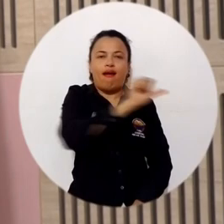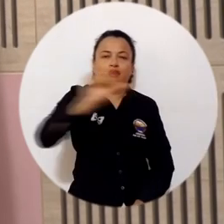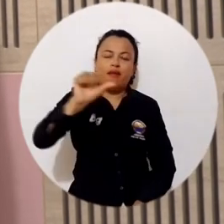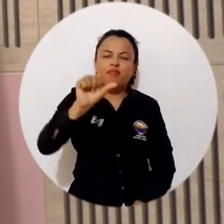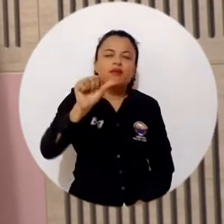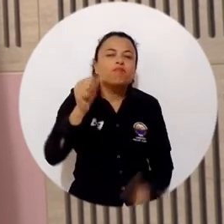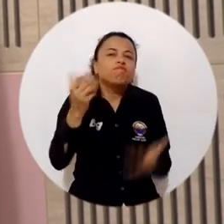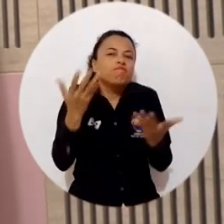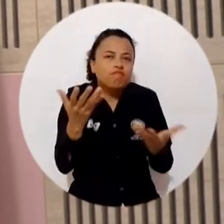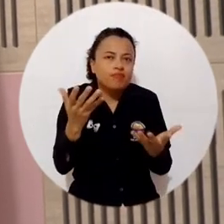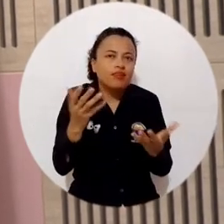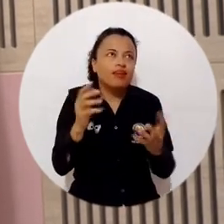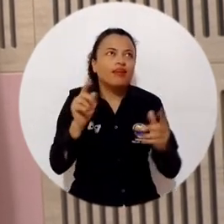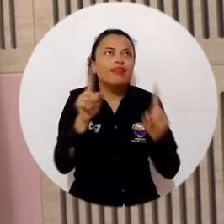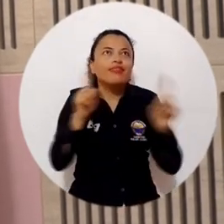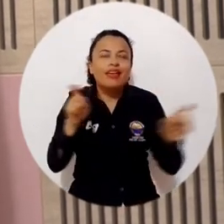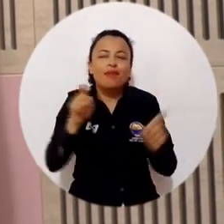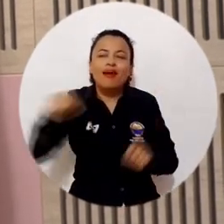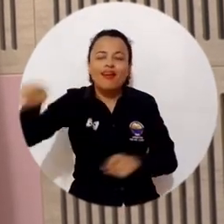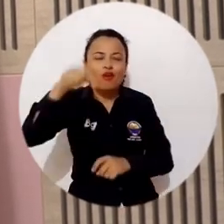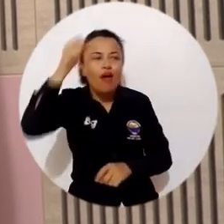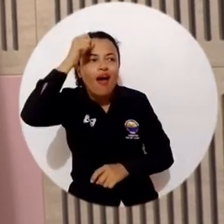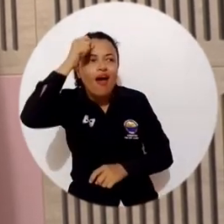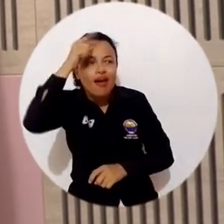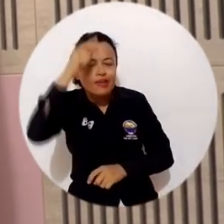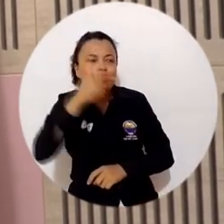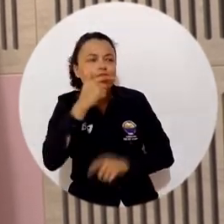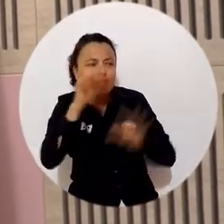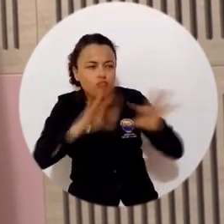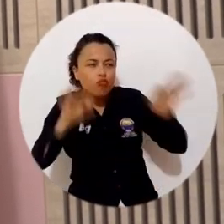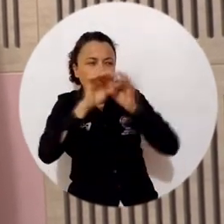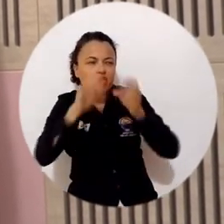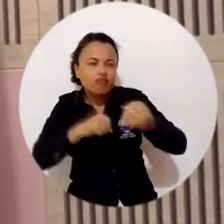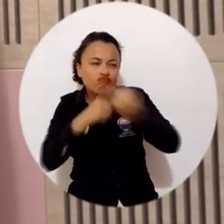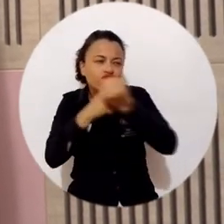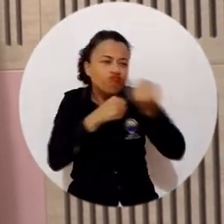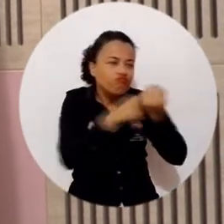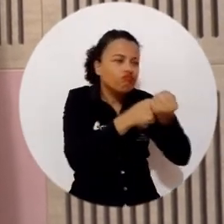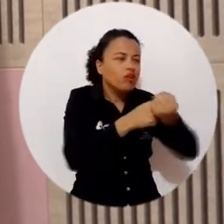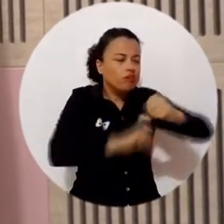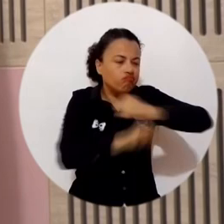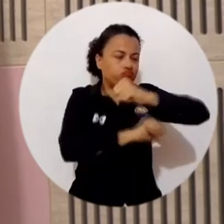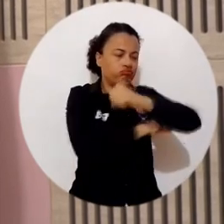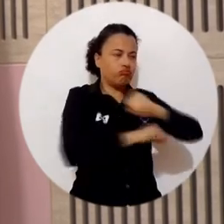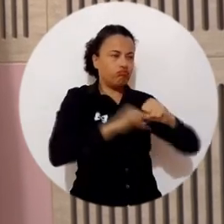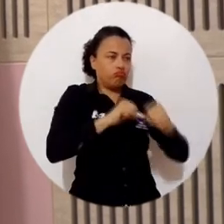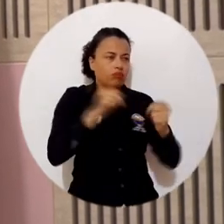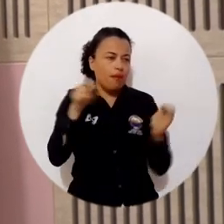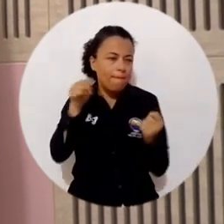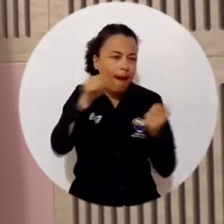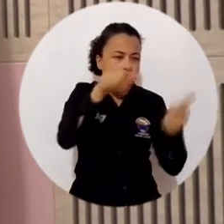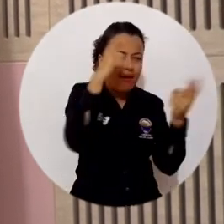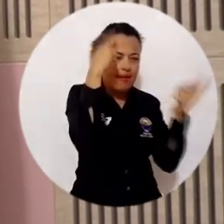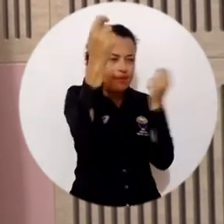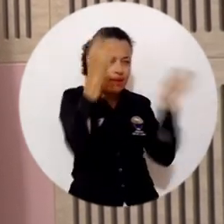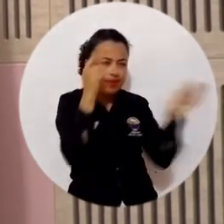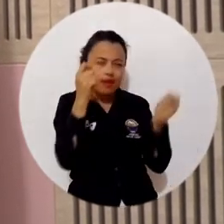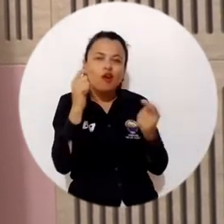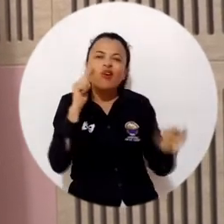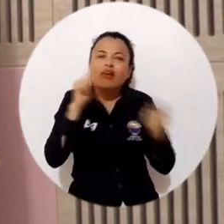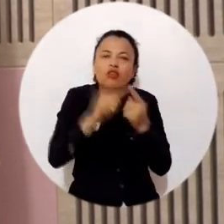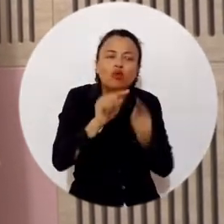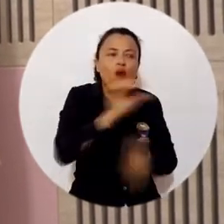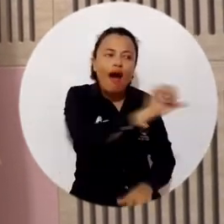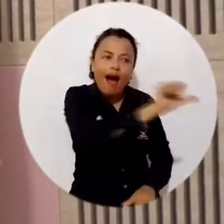mujeres relacionado con que entiende la necesidad de seguir fortaleciendo y financiando estrategias